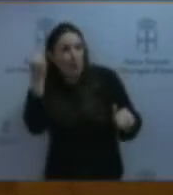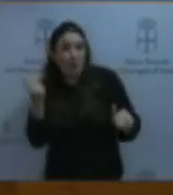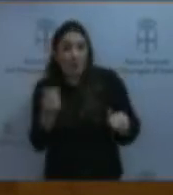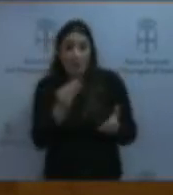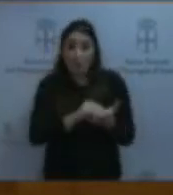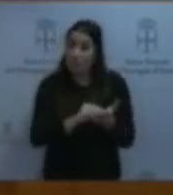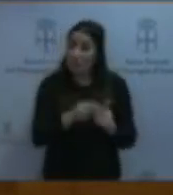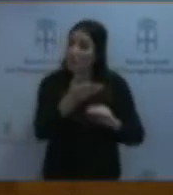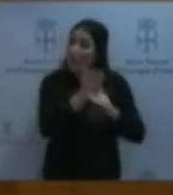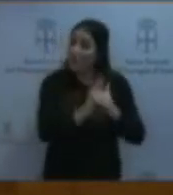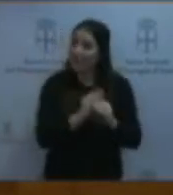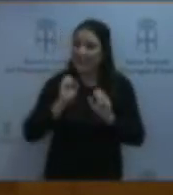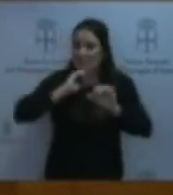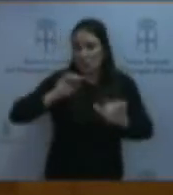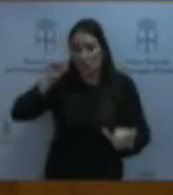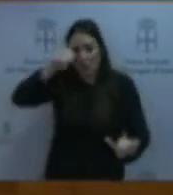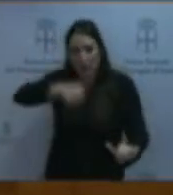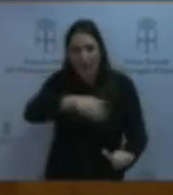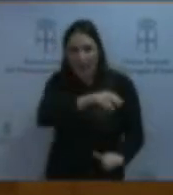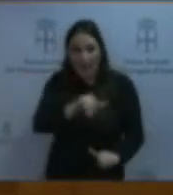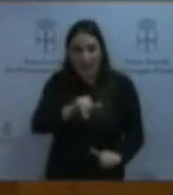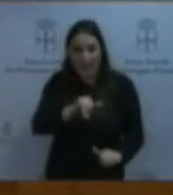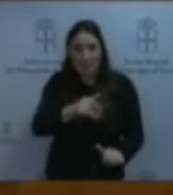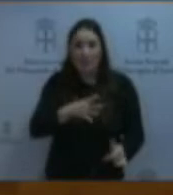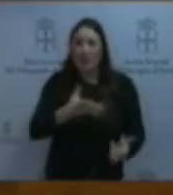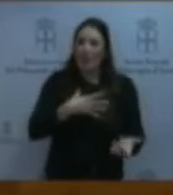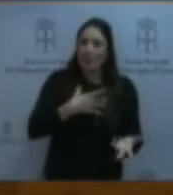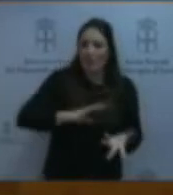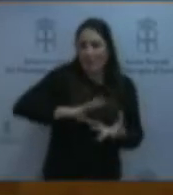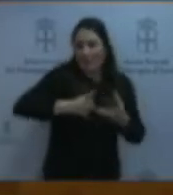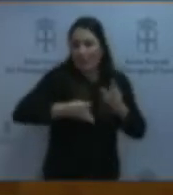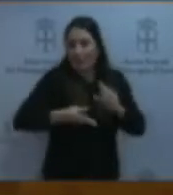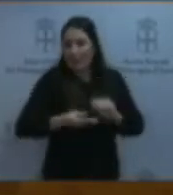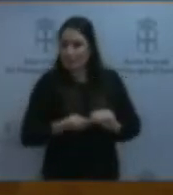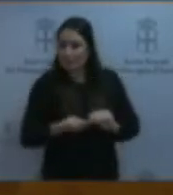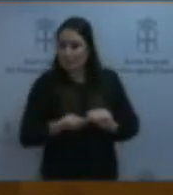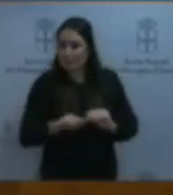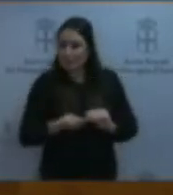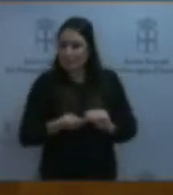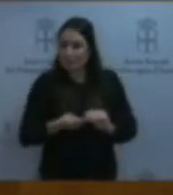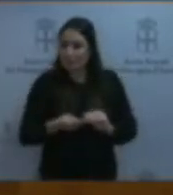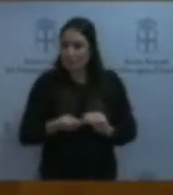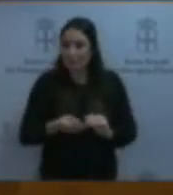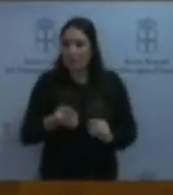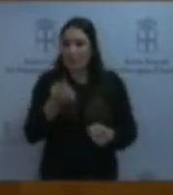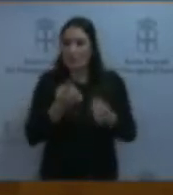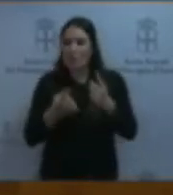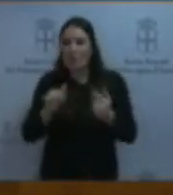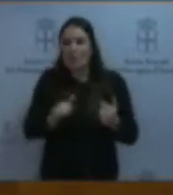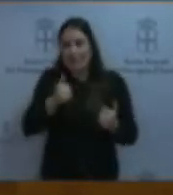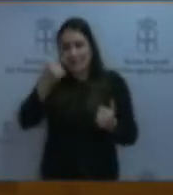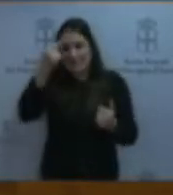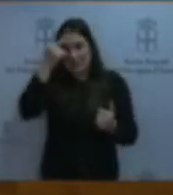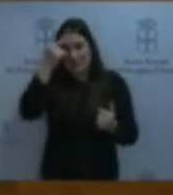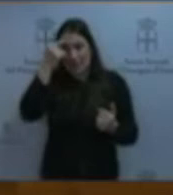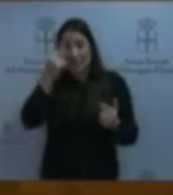recibe una parte de nuestra historia aunque se ajusta mejor a la gravosa pretensión la paramnesia, definida